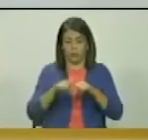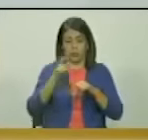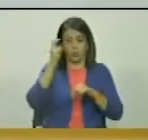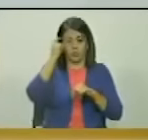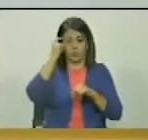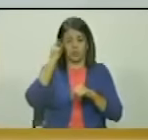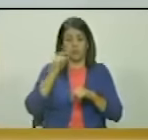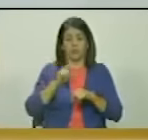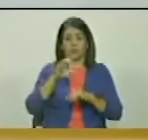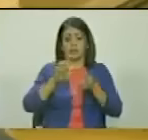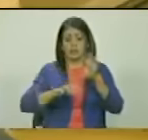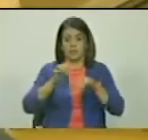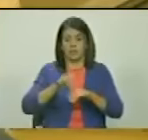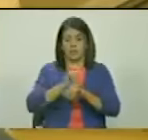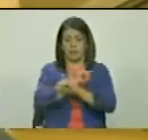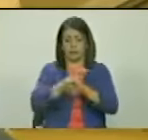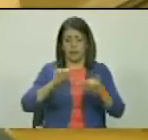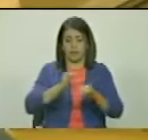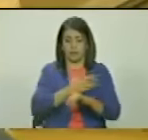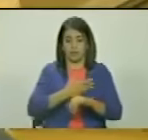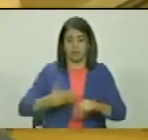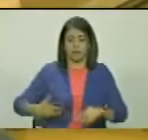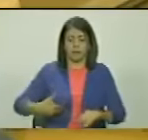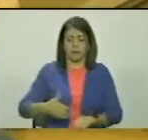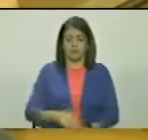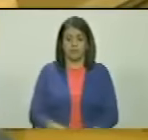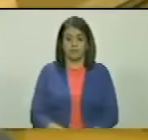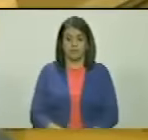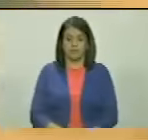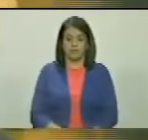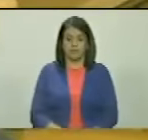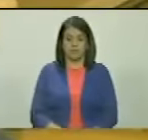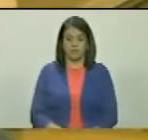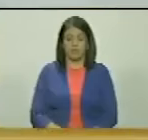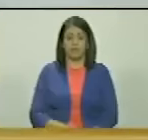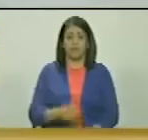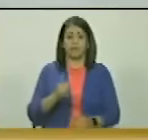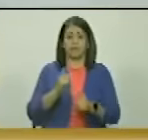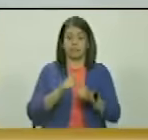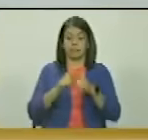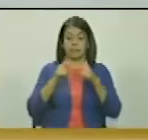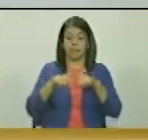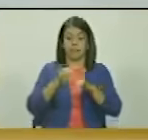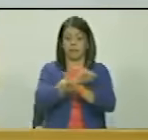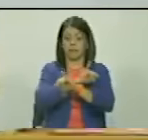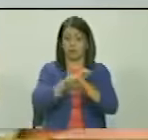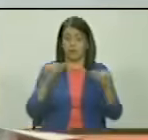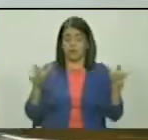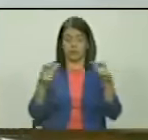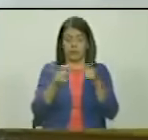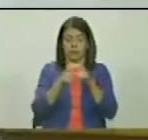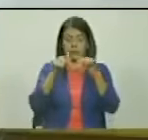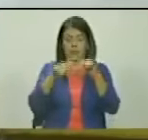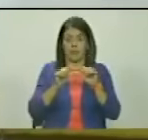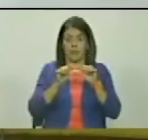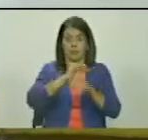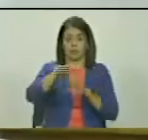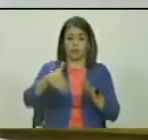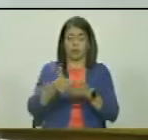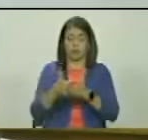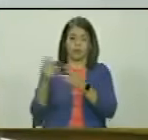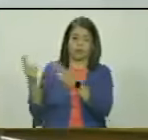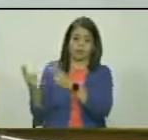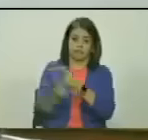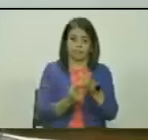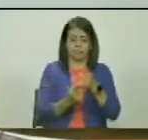orden del día, ciudadana secretaria. Es todo, ciudadano presidente. En consecuencia, se levanta la sesión, quedan todas y todos